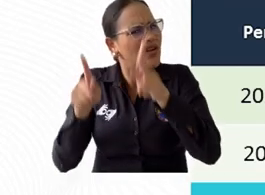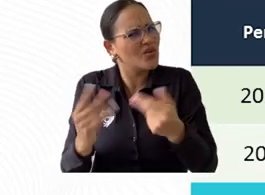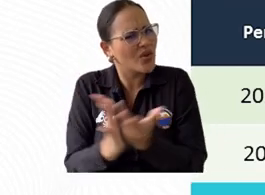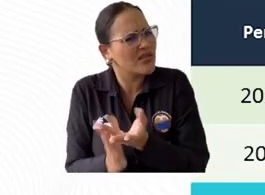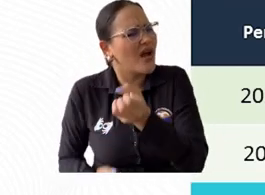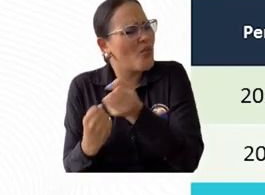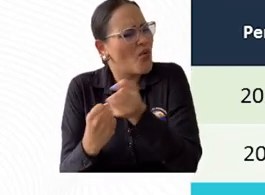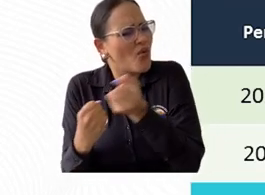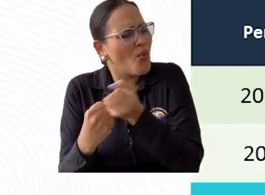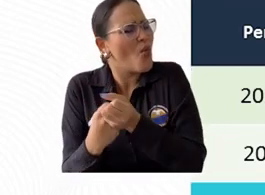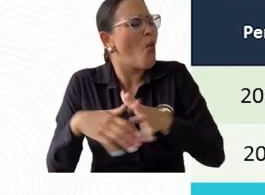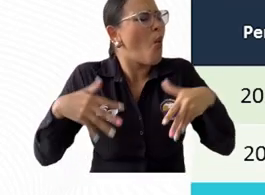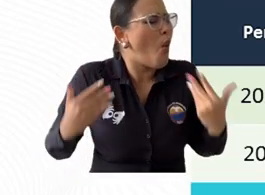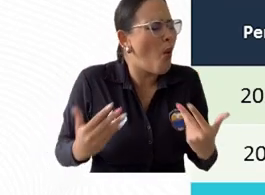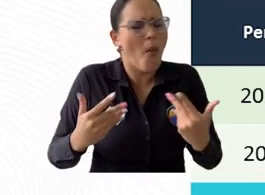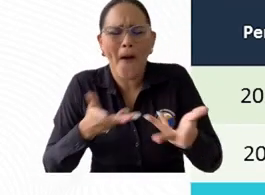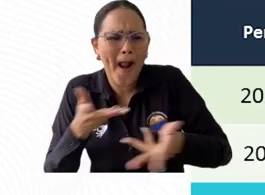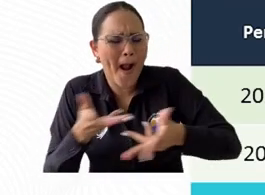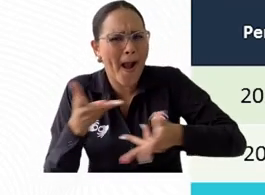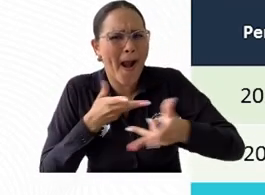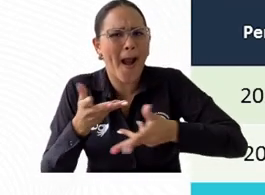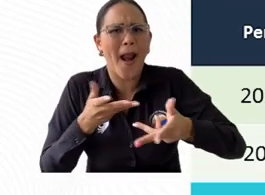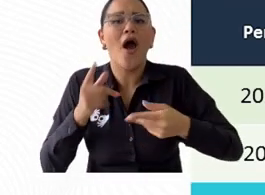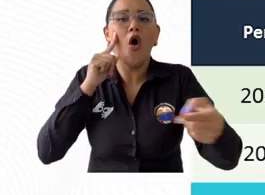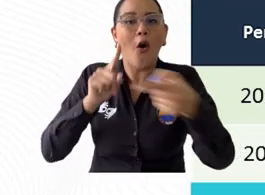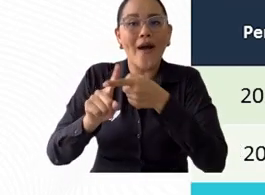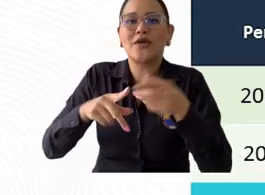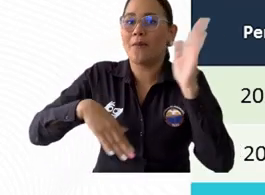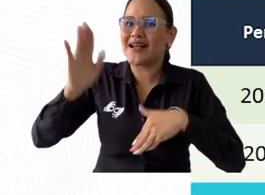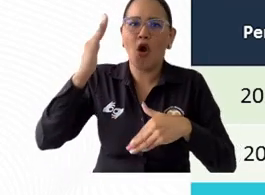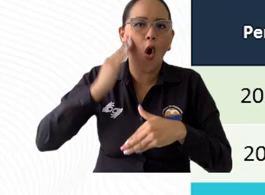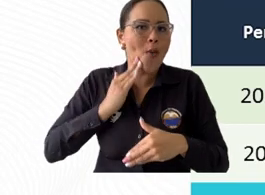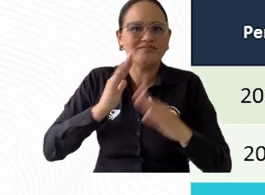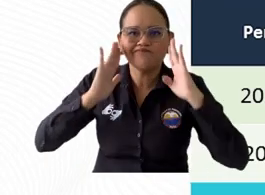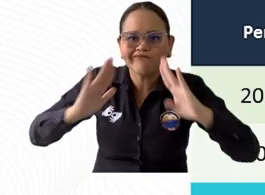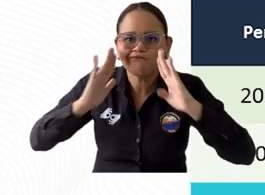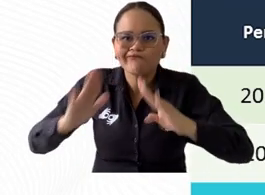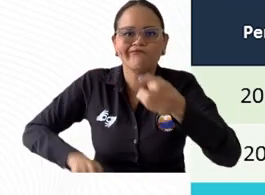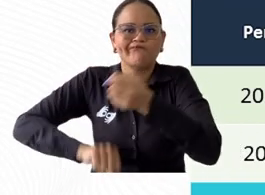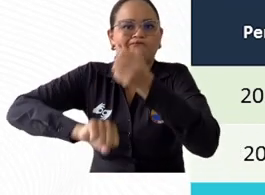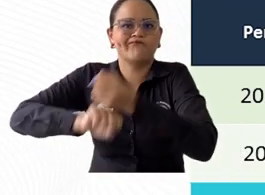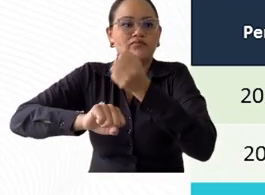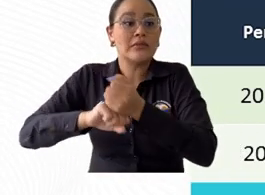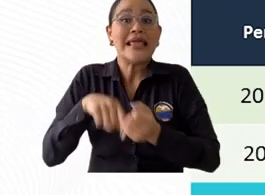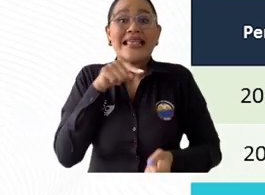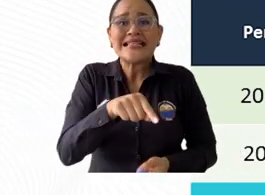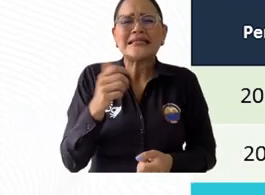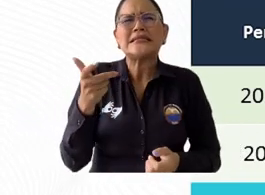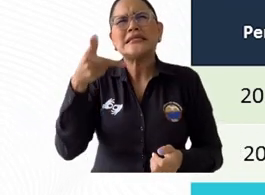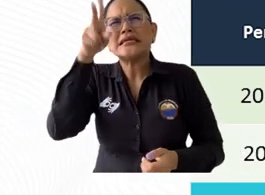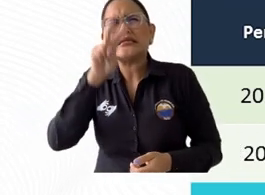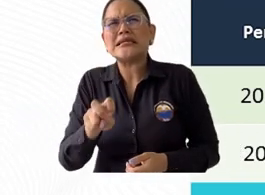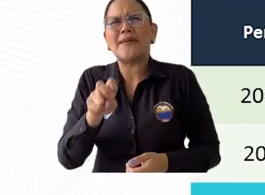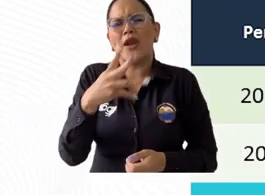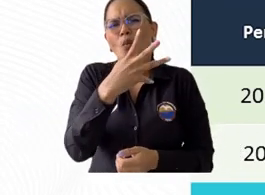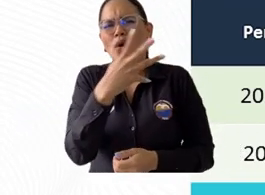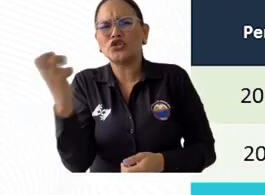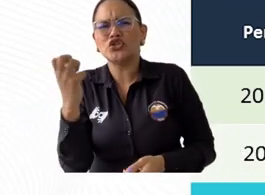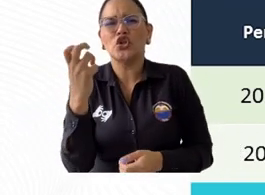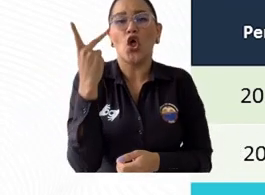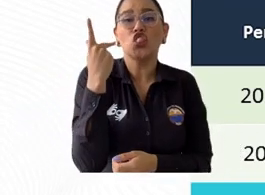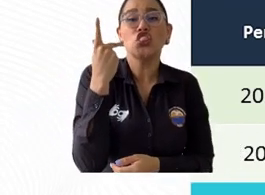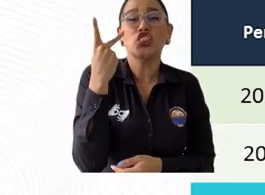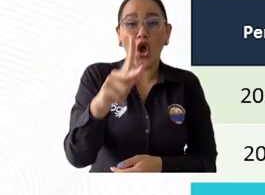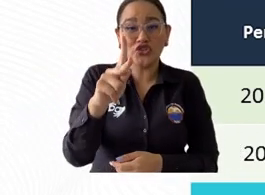a los estudiantes. En ese periodo fueron 17 mil 412 estudiantes que recibieron ese alivio. Gracias a ese esfuerzo de la universidad, en el 2021